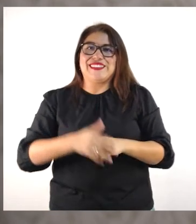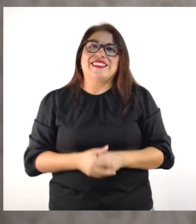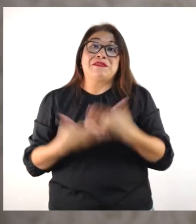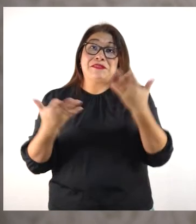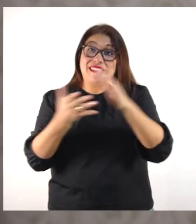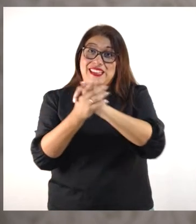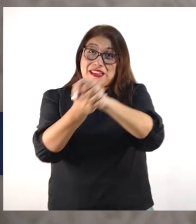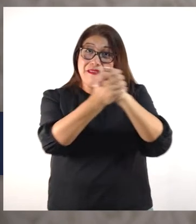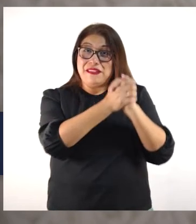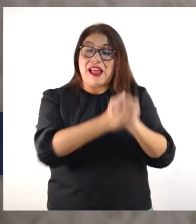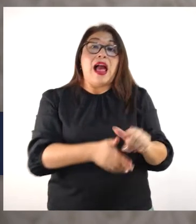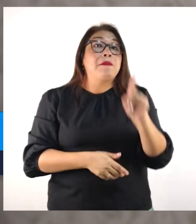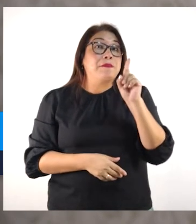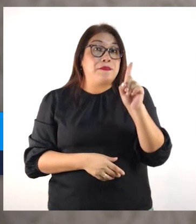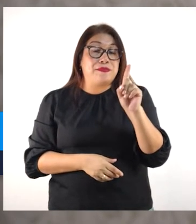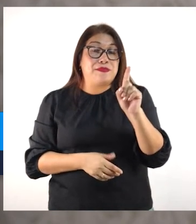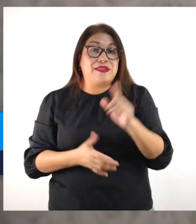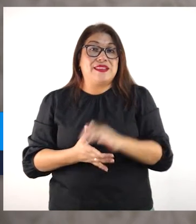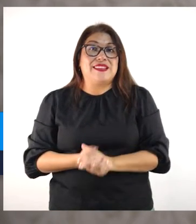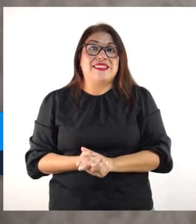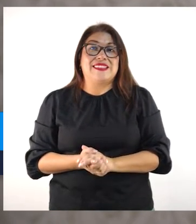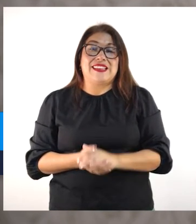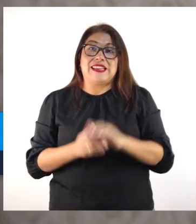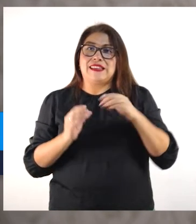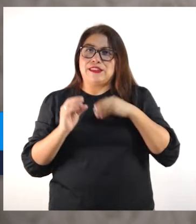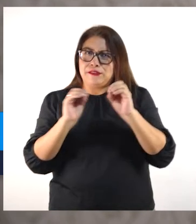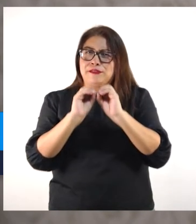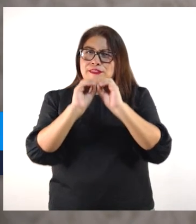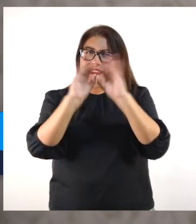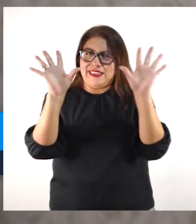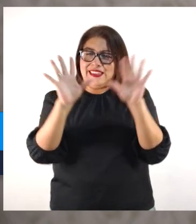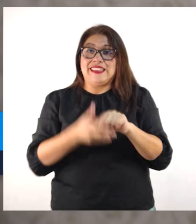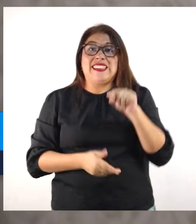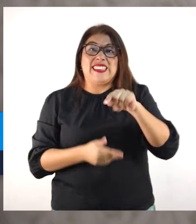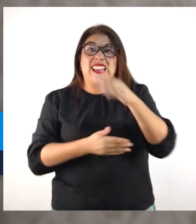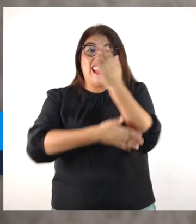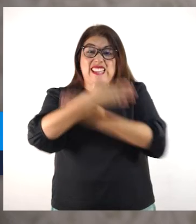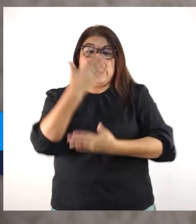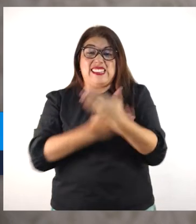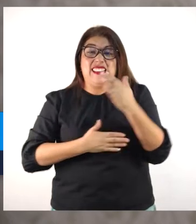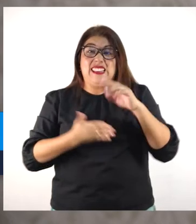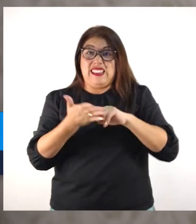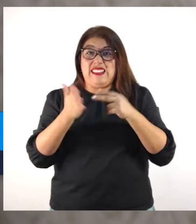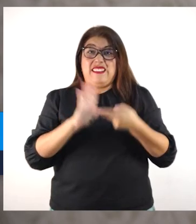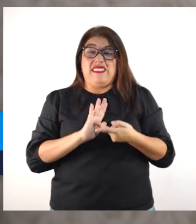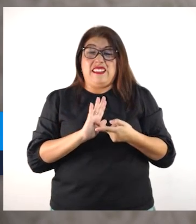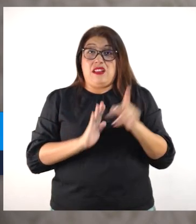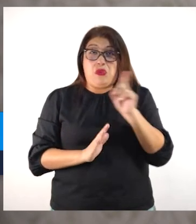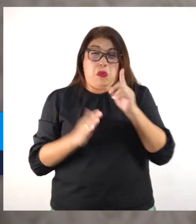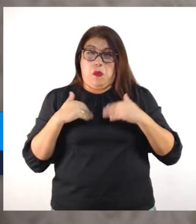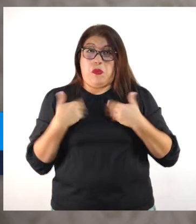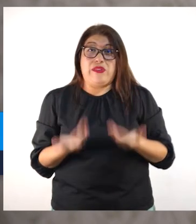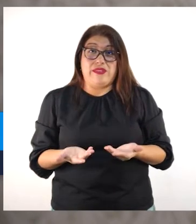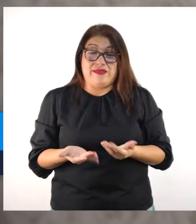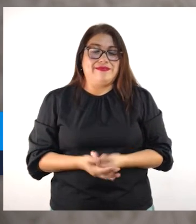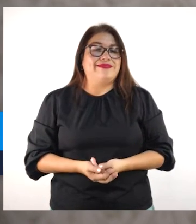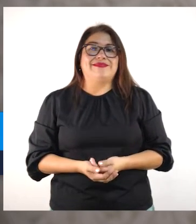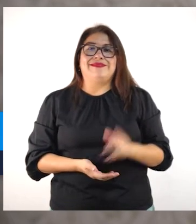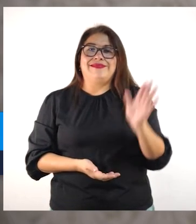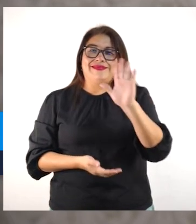programa. Amiga y amigos, sin antes dejar clarito que la discapacidad no es